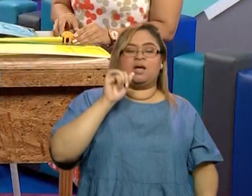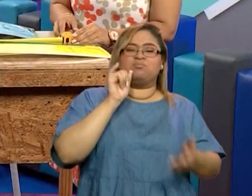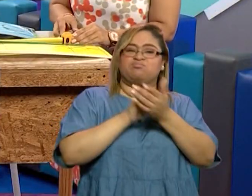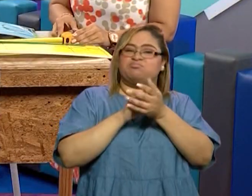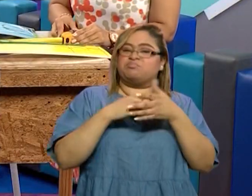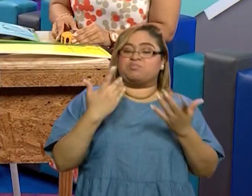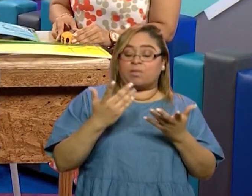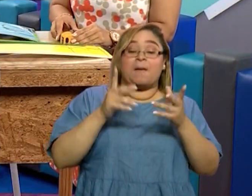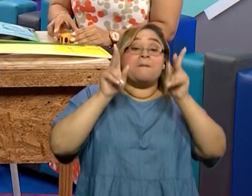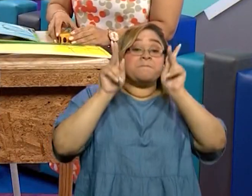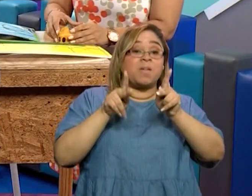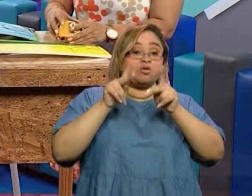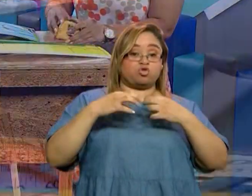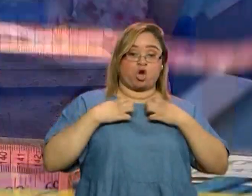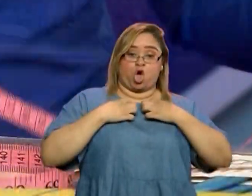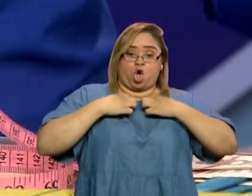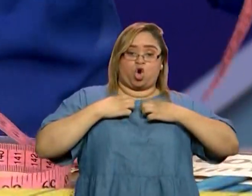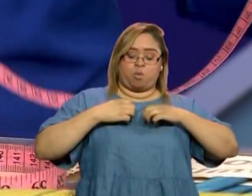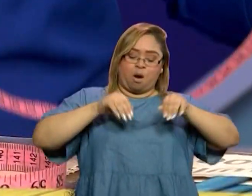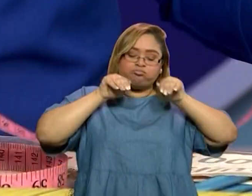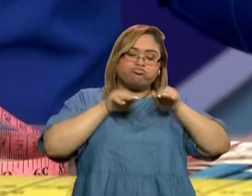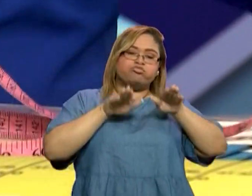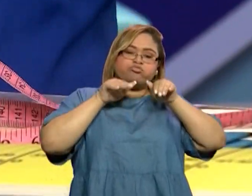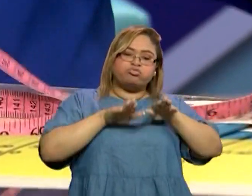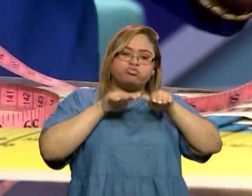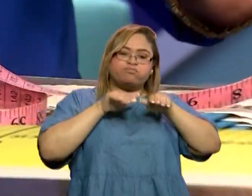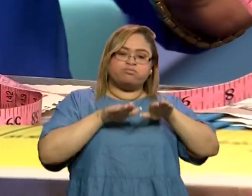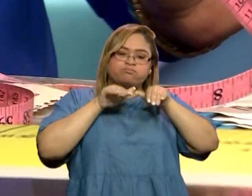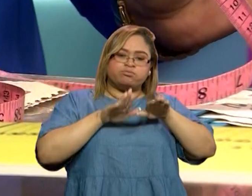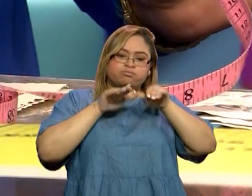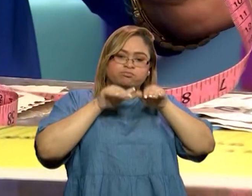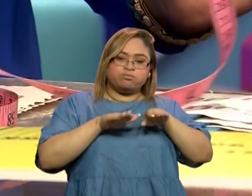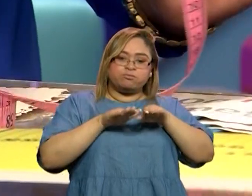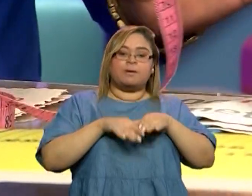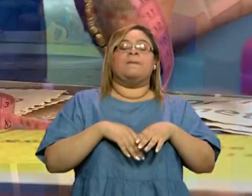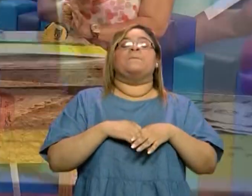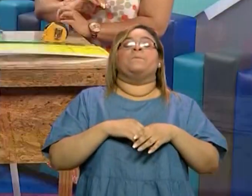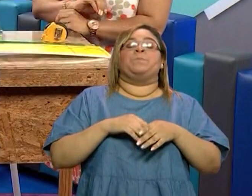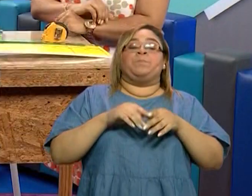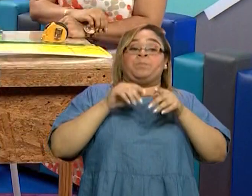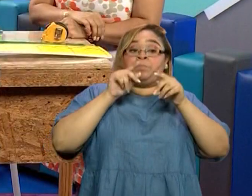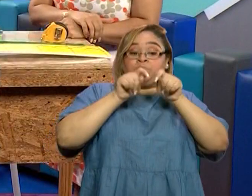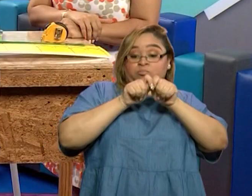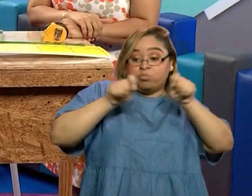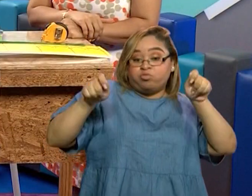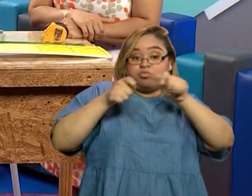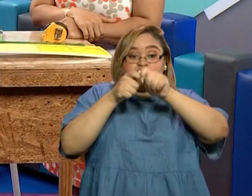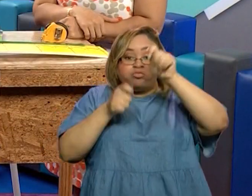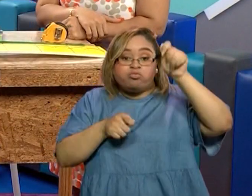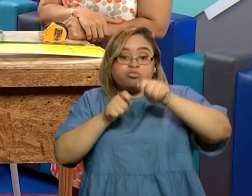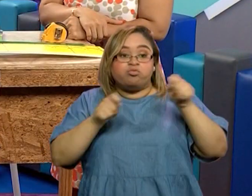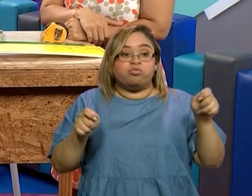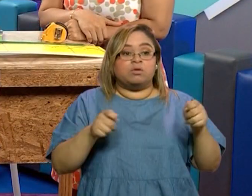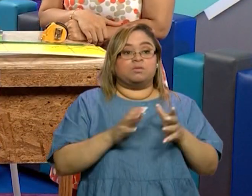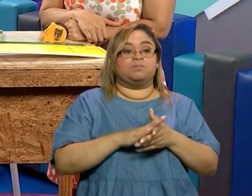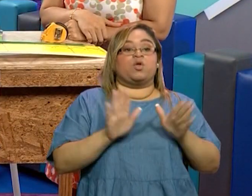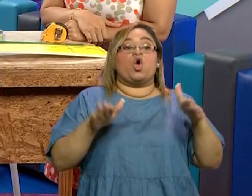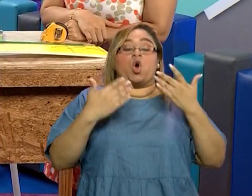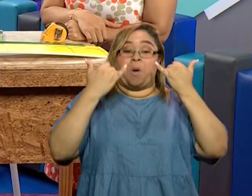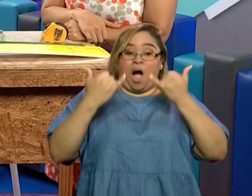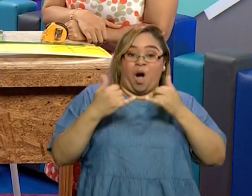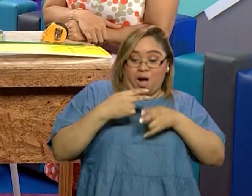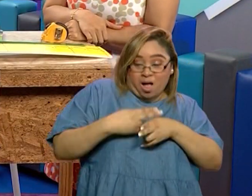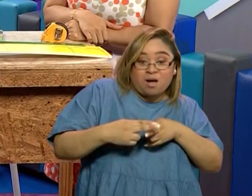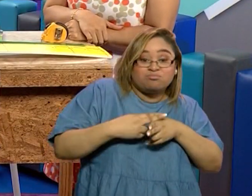confeccionarnos nuestros vestidos, nuestros atuendos. Ahora, maestra, que vamos a iniciar en el mes más hermoso que es el mes de la patria,